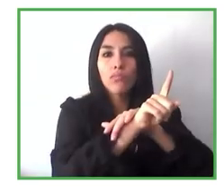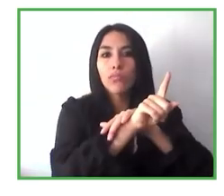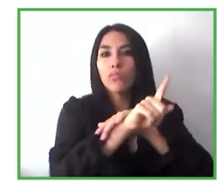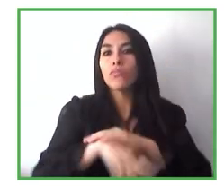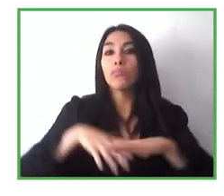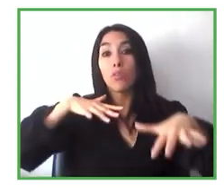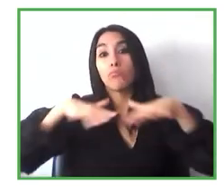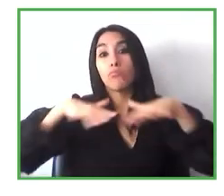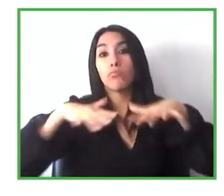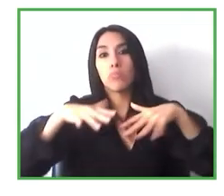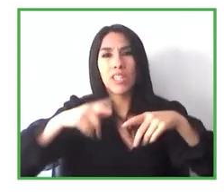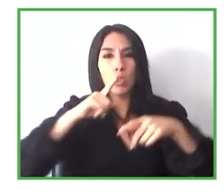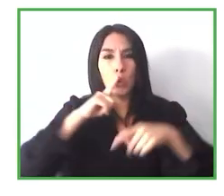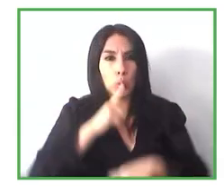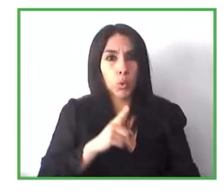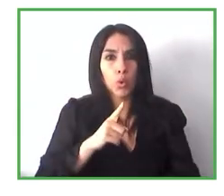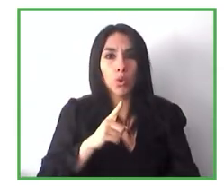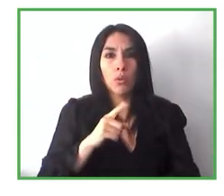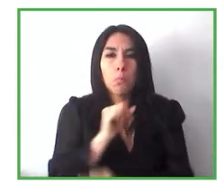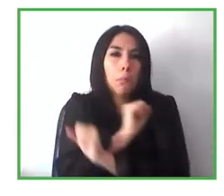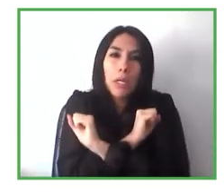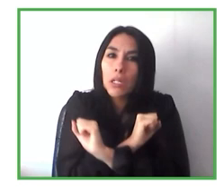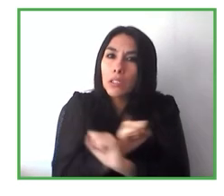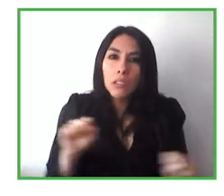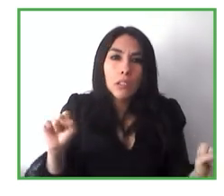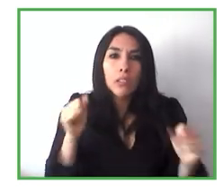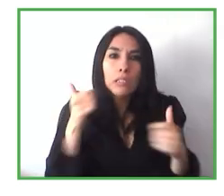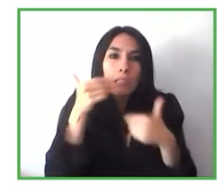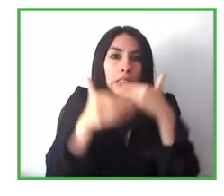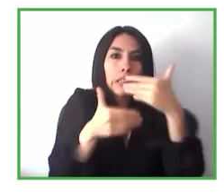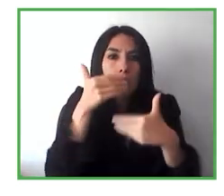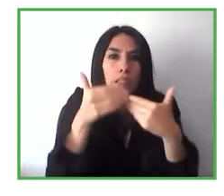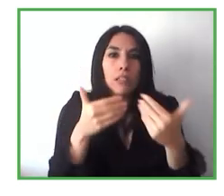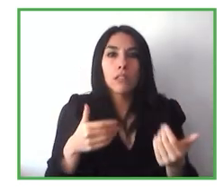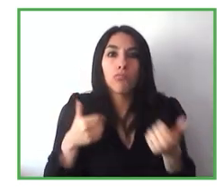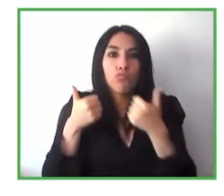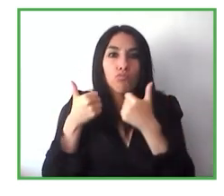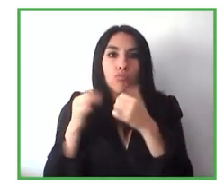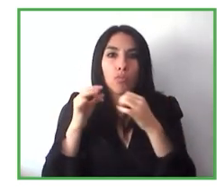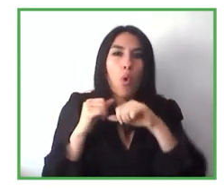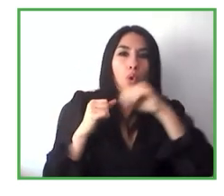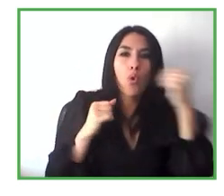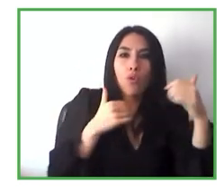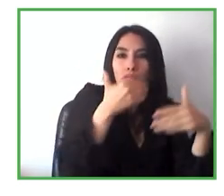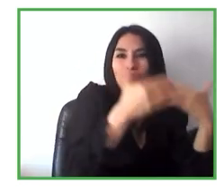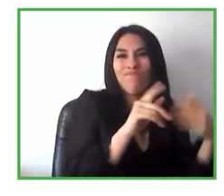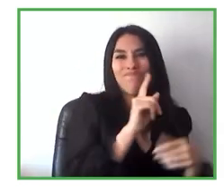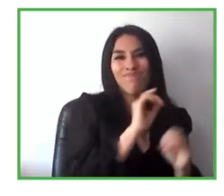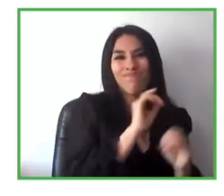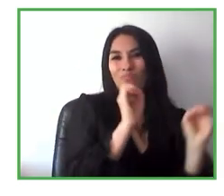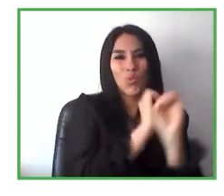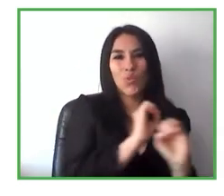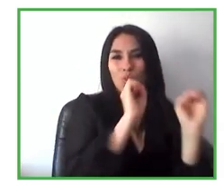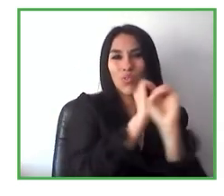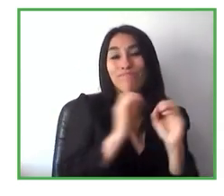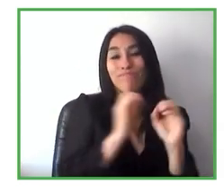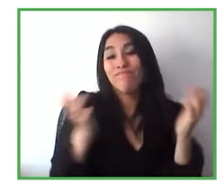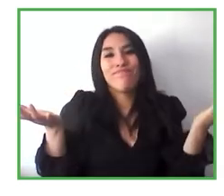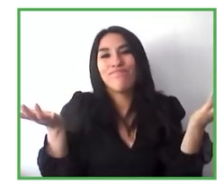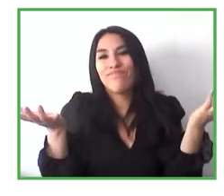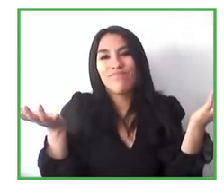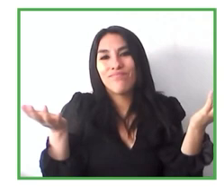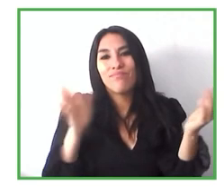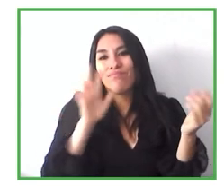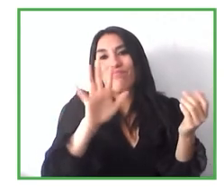no, pero también es parte de la vida laboral nomás. Como que siempre puede que haya desilusiones, pero